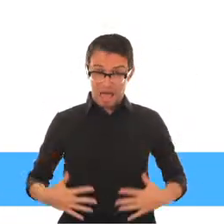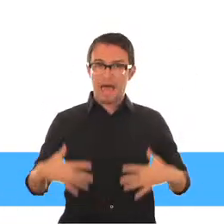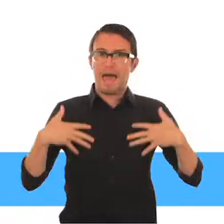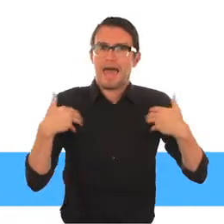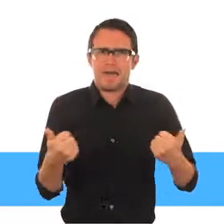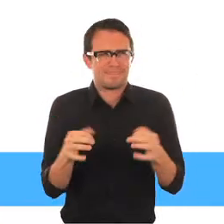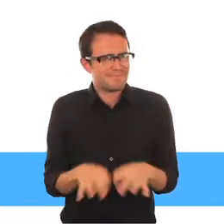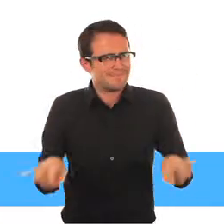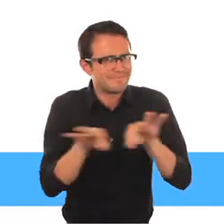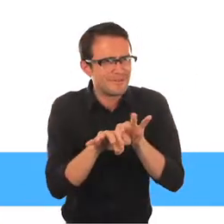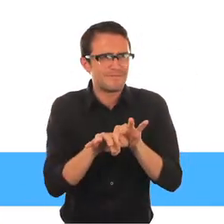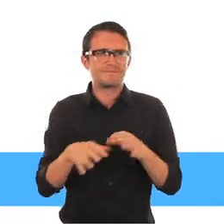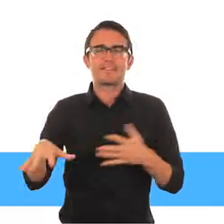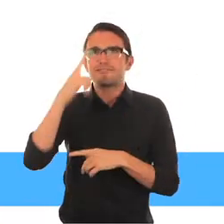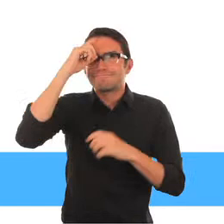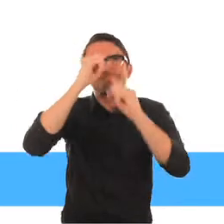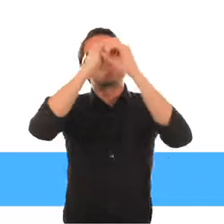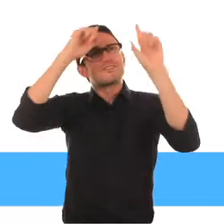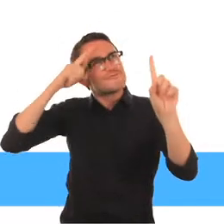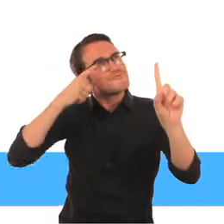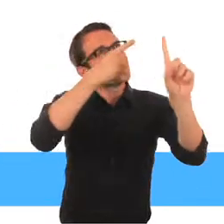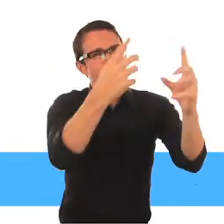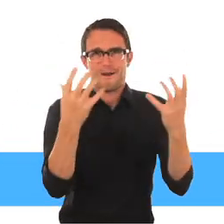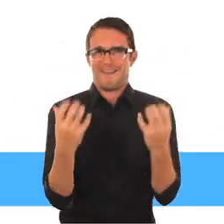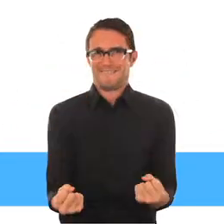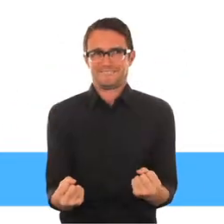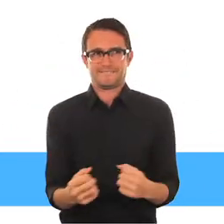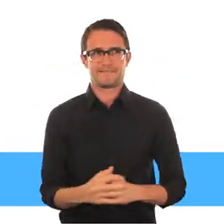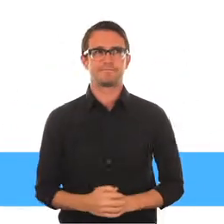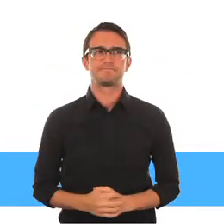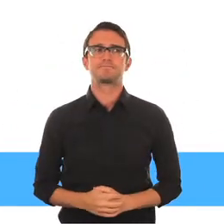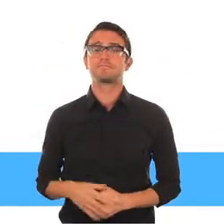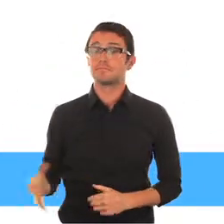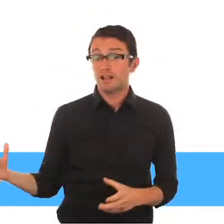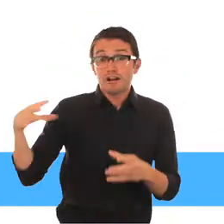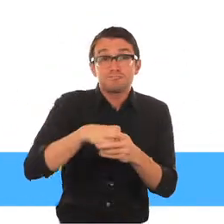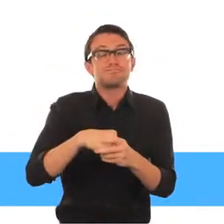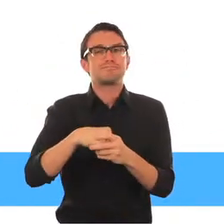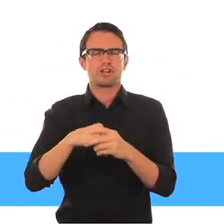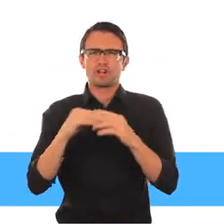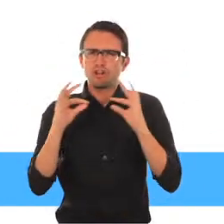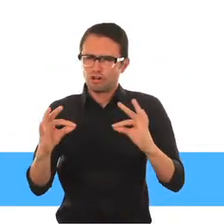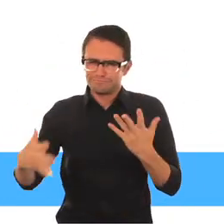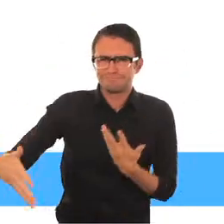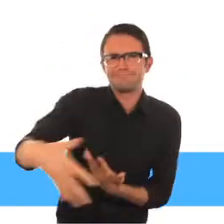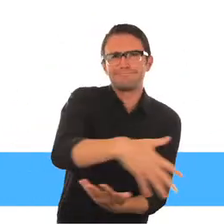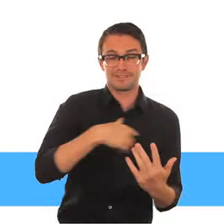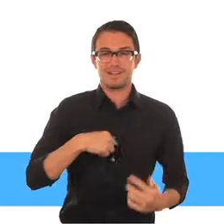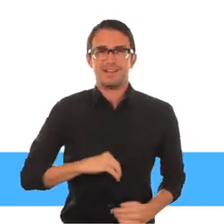determinar el significado y el propósito de la vida Una participación auténtica fortalece la autoestima y la confianza de un niño en sí mismo